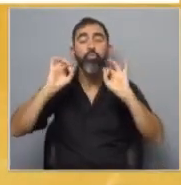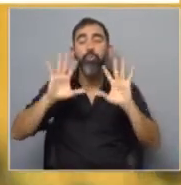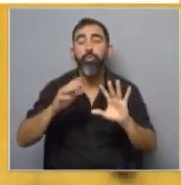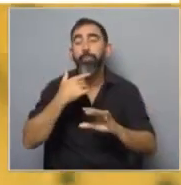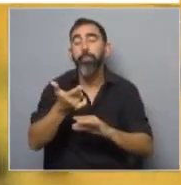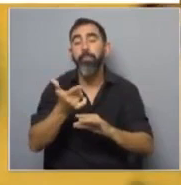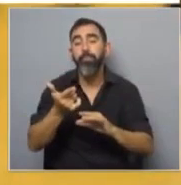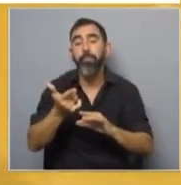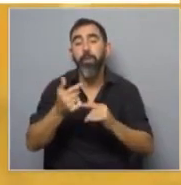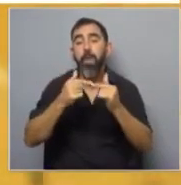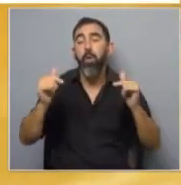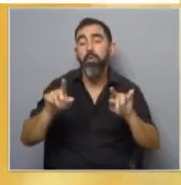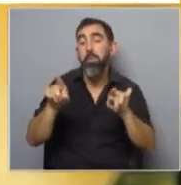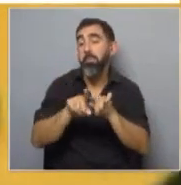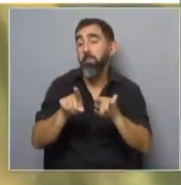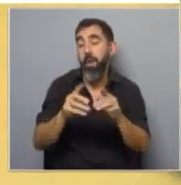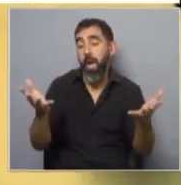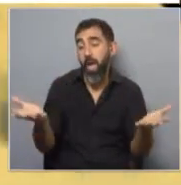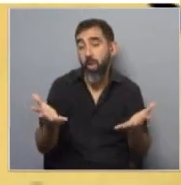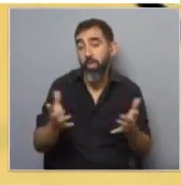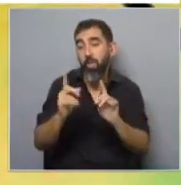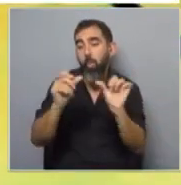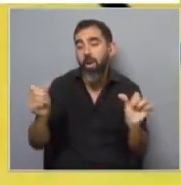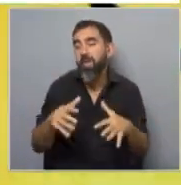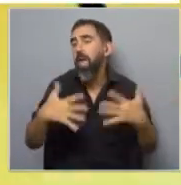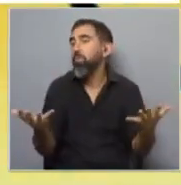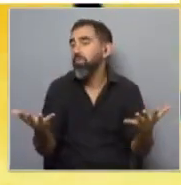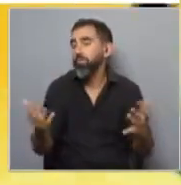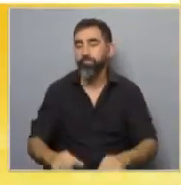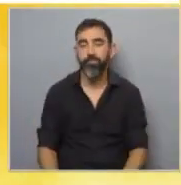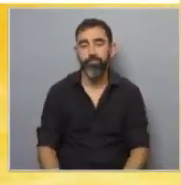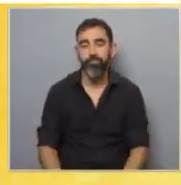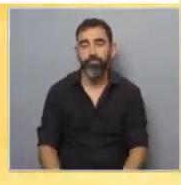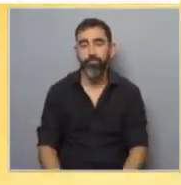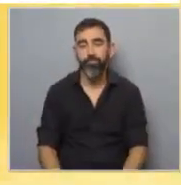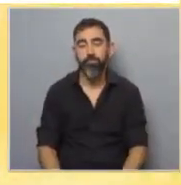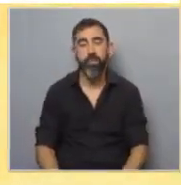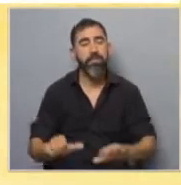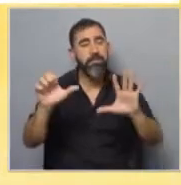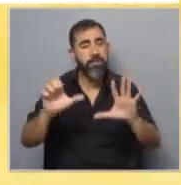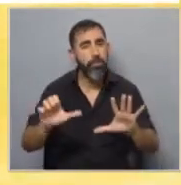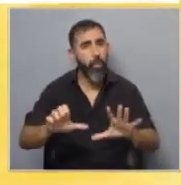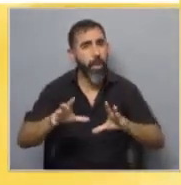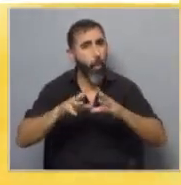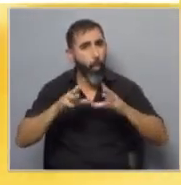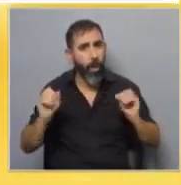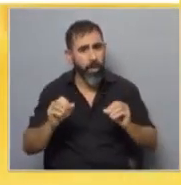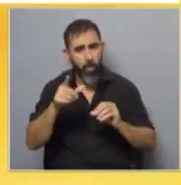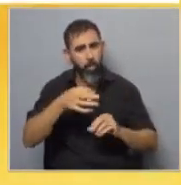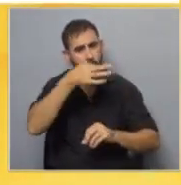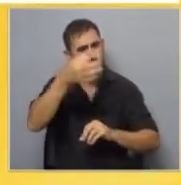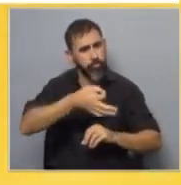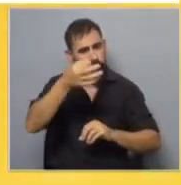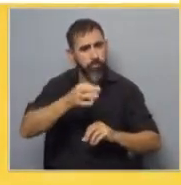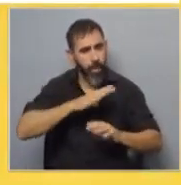a cómo vienen siendo las cosas? Que en definitiva habría que hacer algo. Vos dijiste, sexto de escuela, aparte vos das charlas, tenés